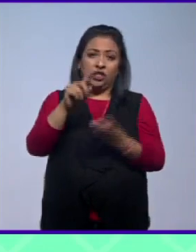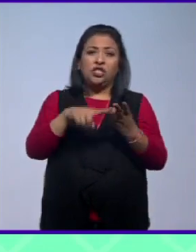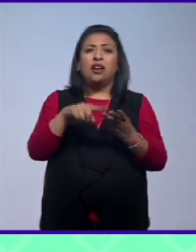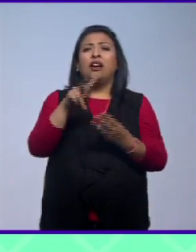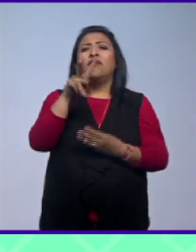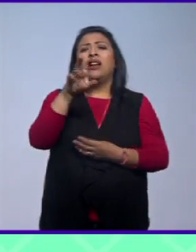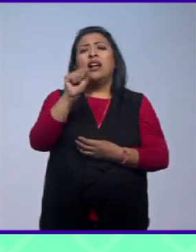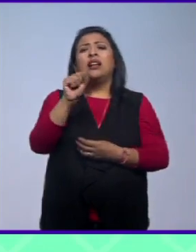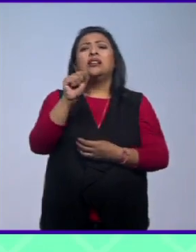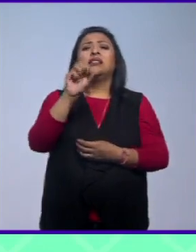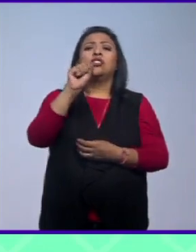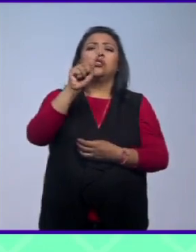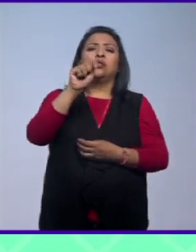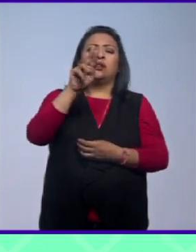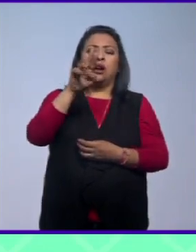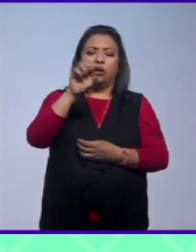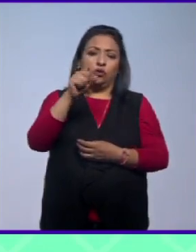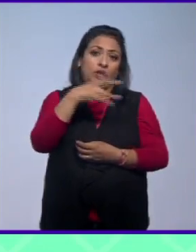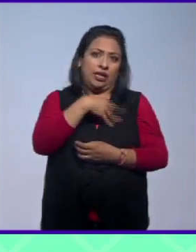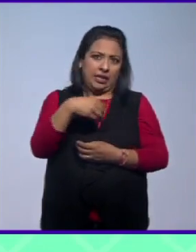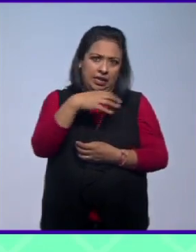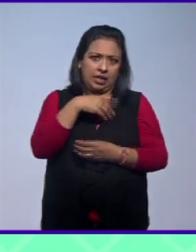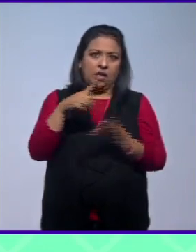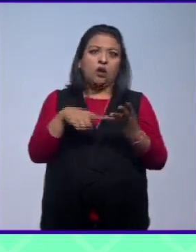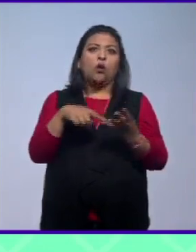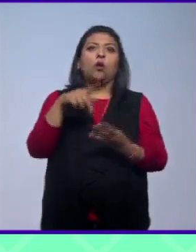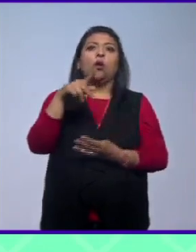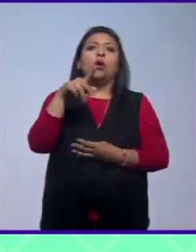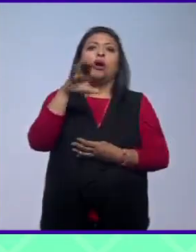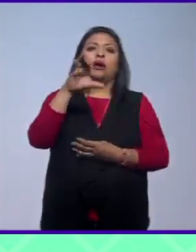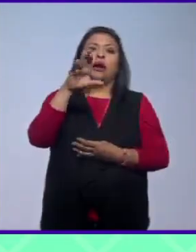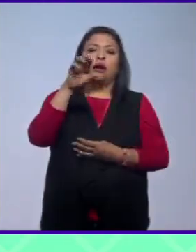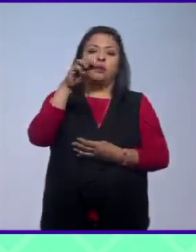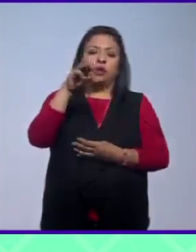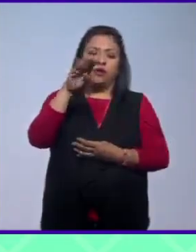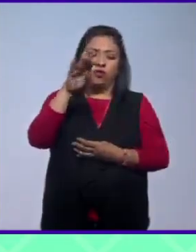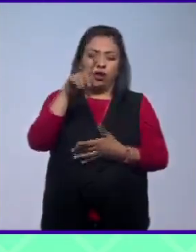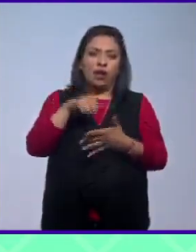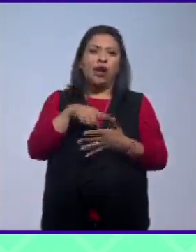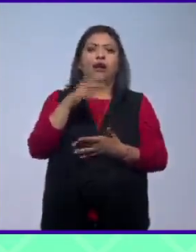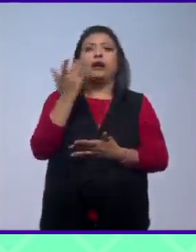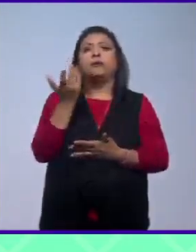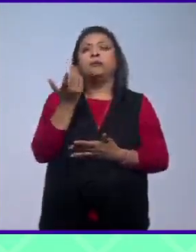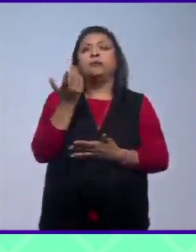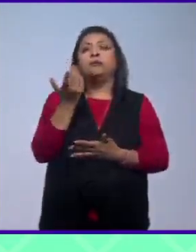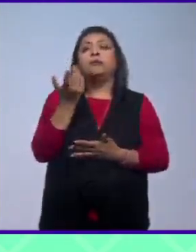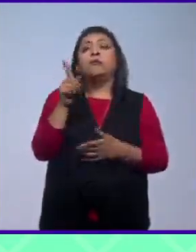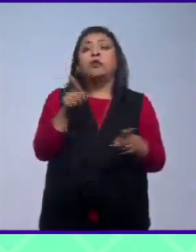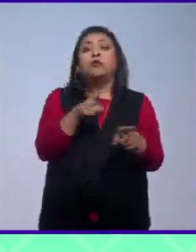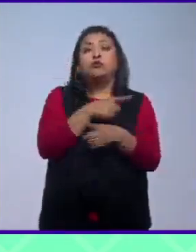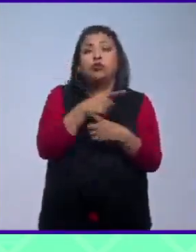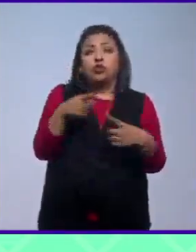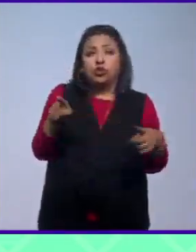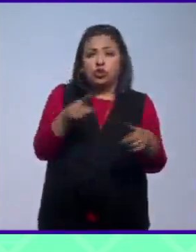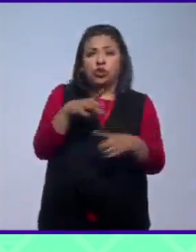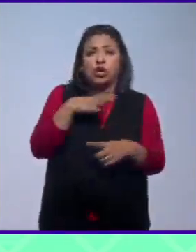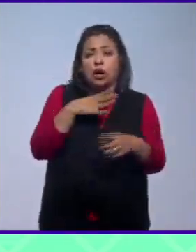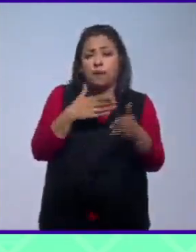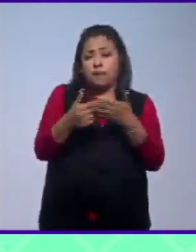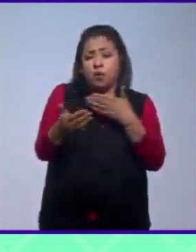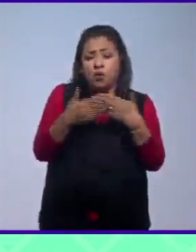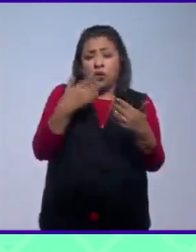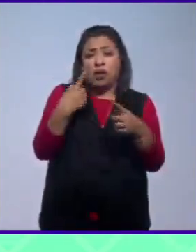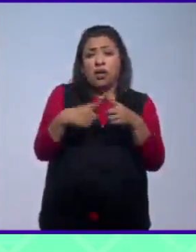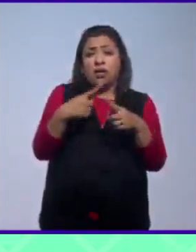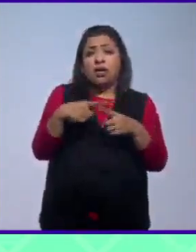valses de Johan Strauss hijo, Carmina Burana de Orff, en la música de vanguardia,